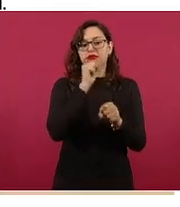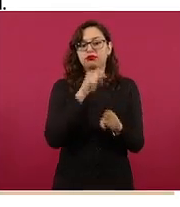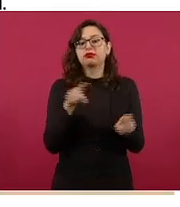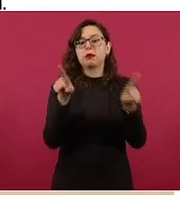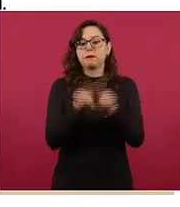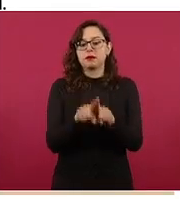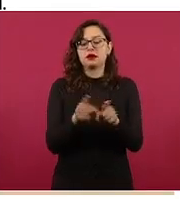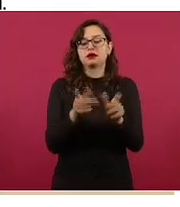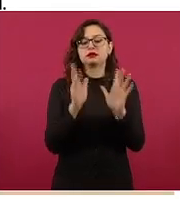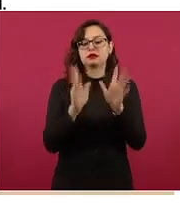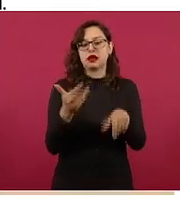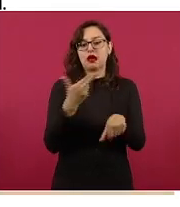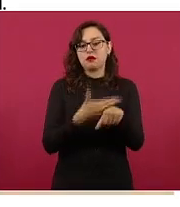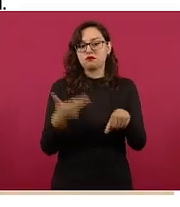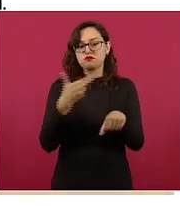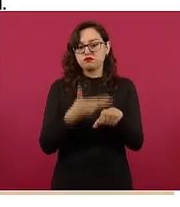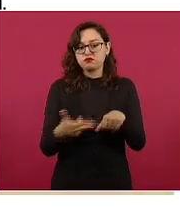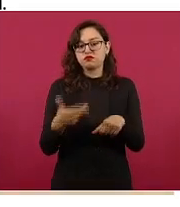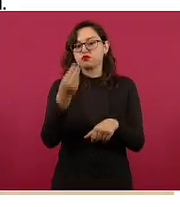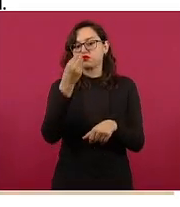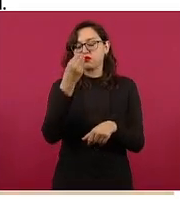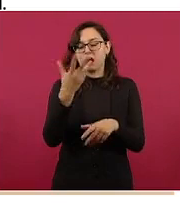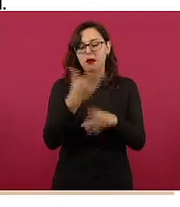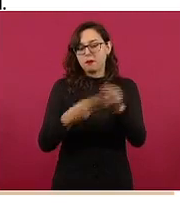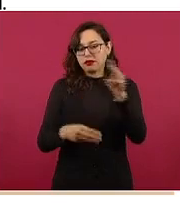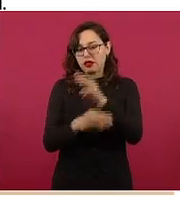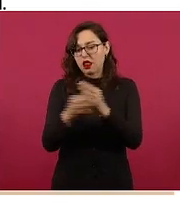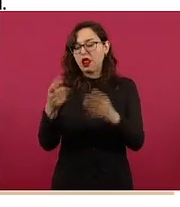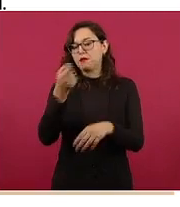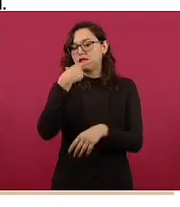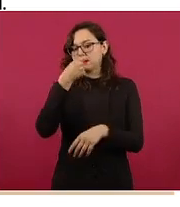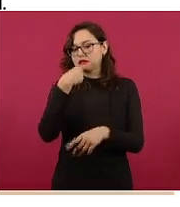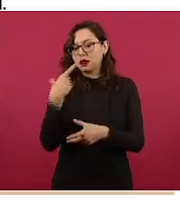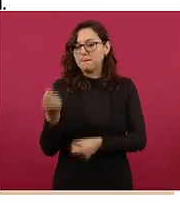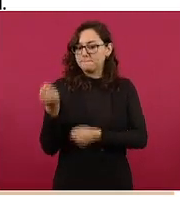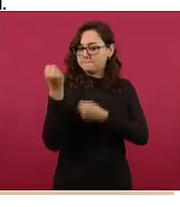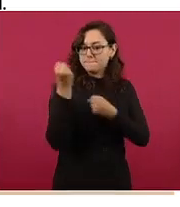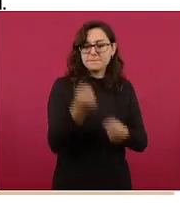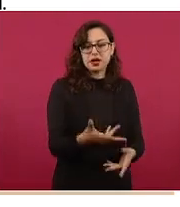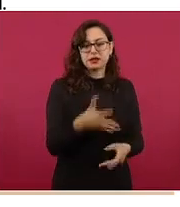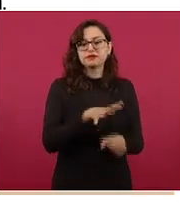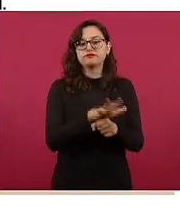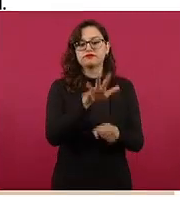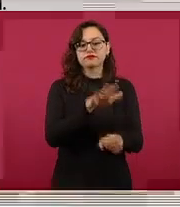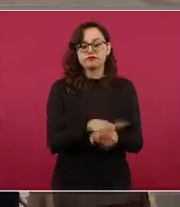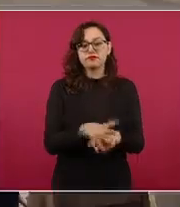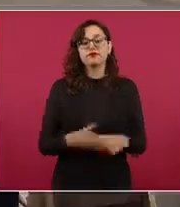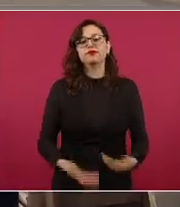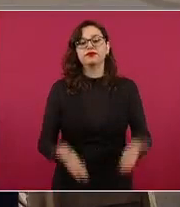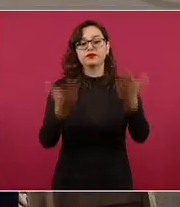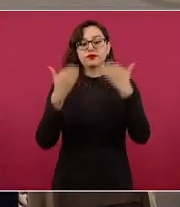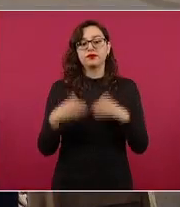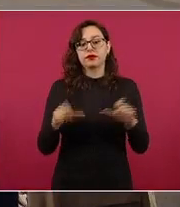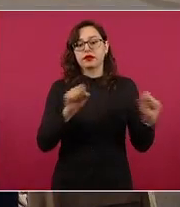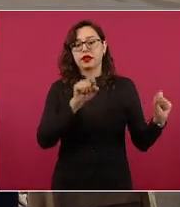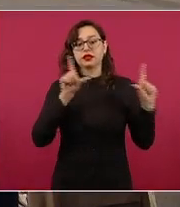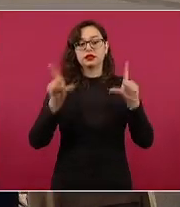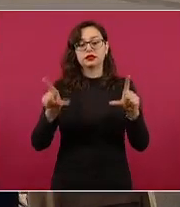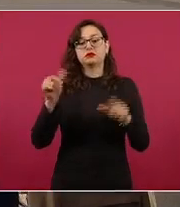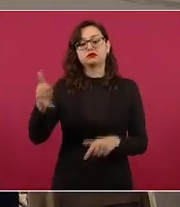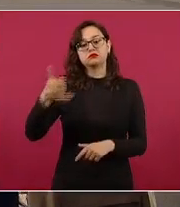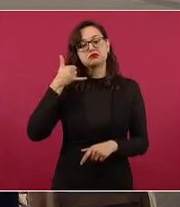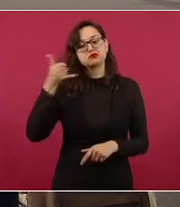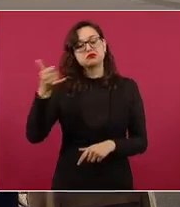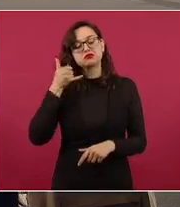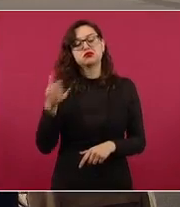instalación del abasto institucional. En la última está el teléfono, donde todos pueden reportar